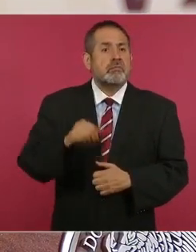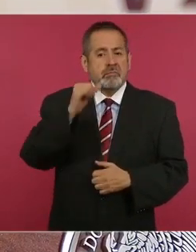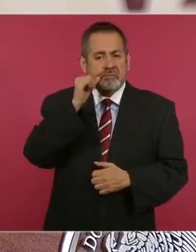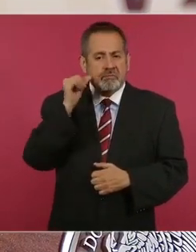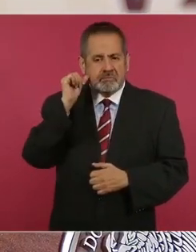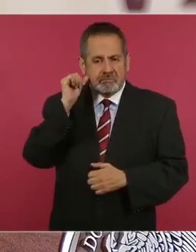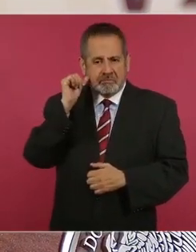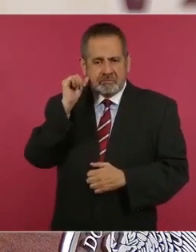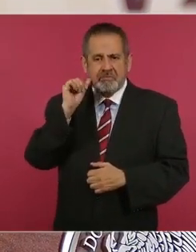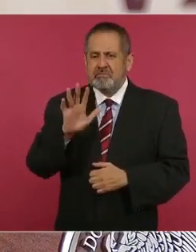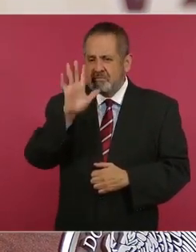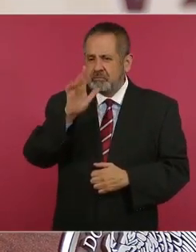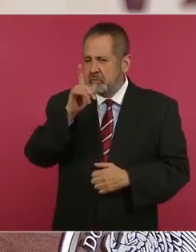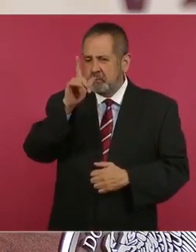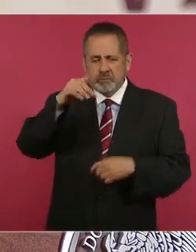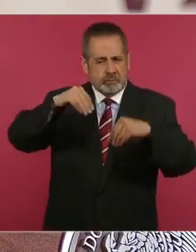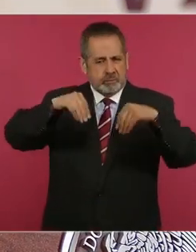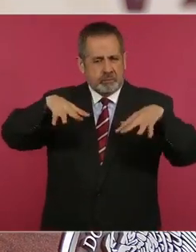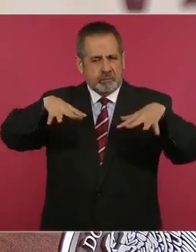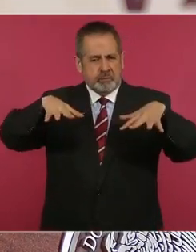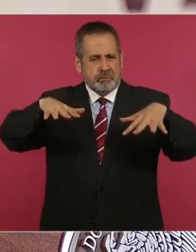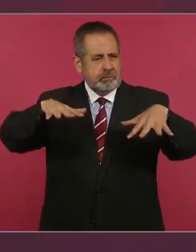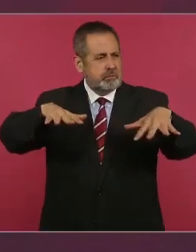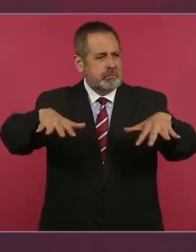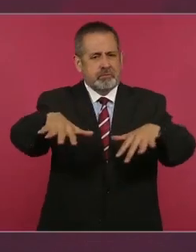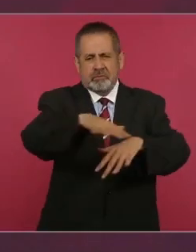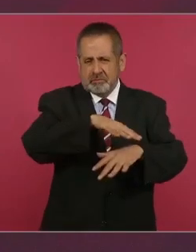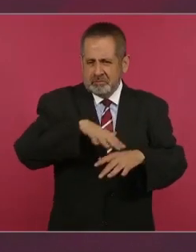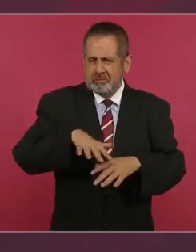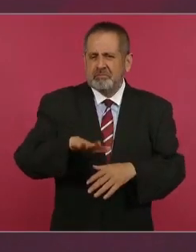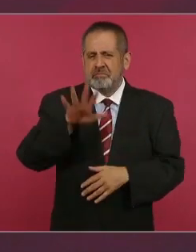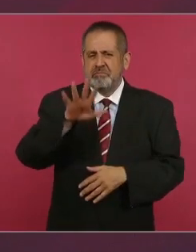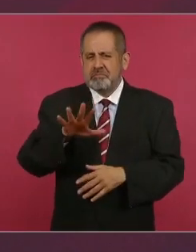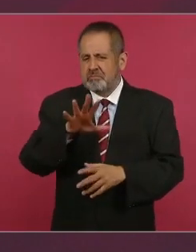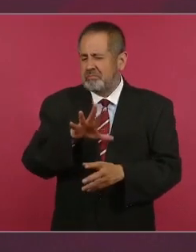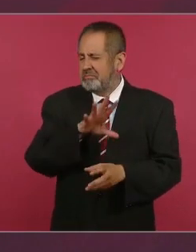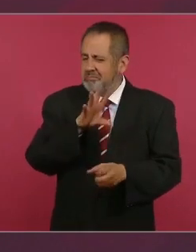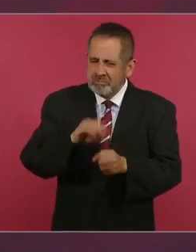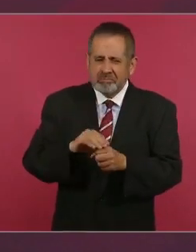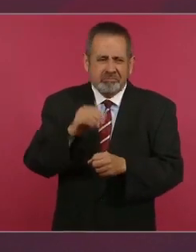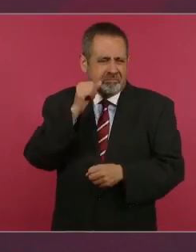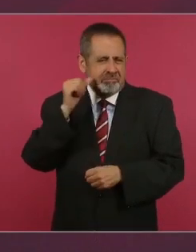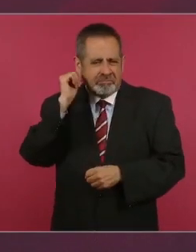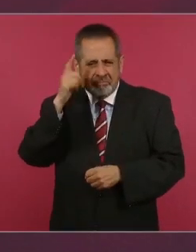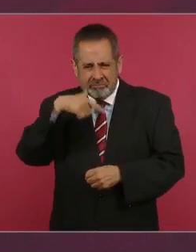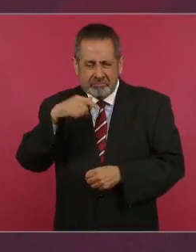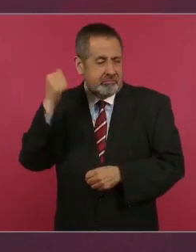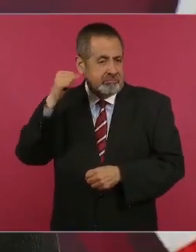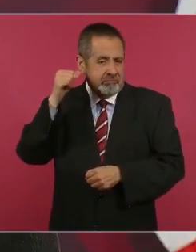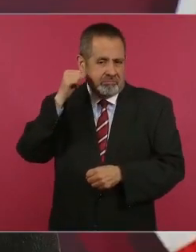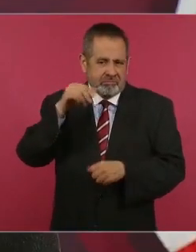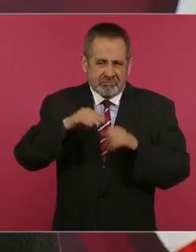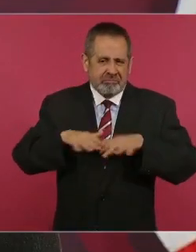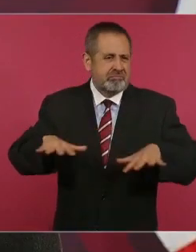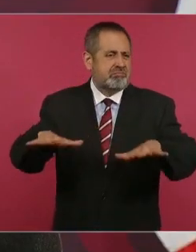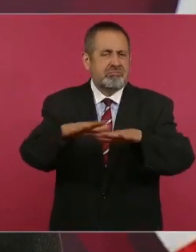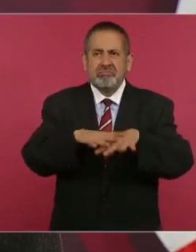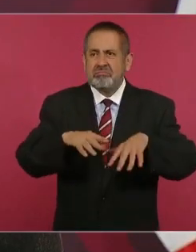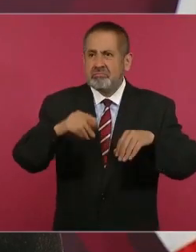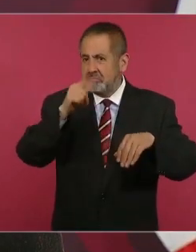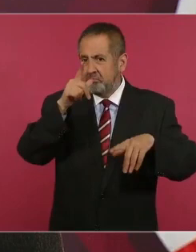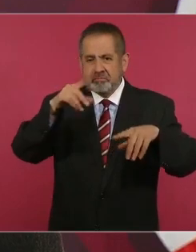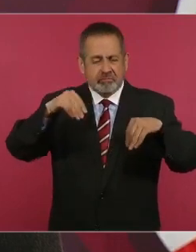prácticamente alumbrado de nuevo todo Acapulco ayer por la noche, tarde-noche.